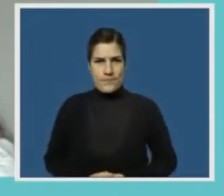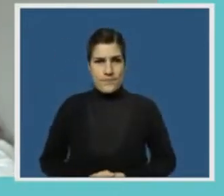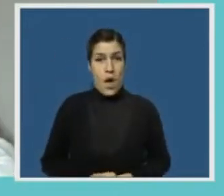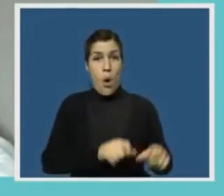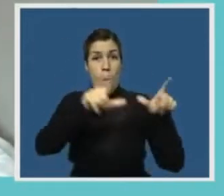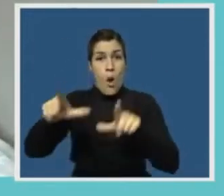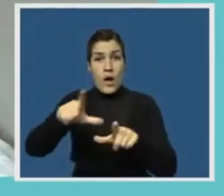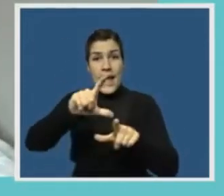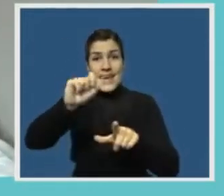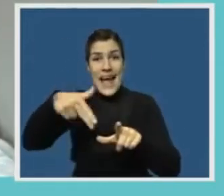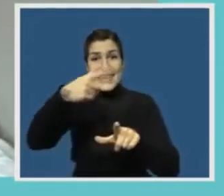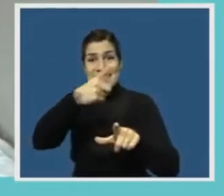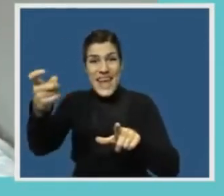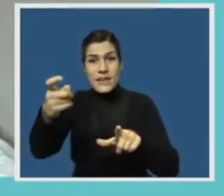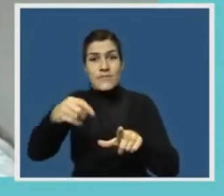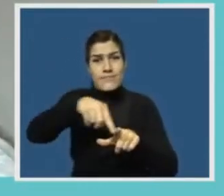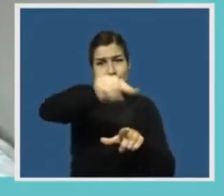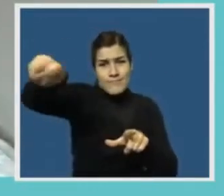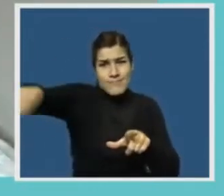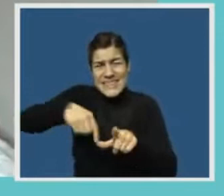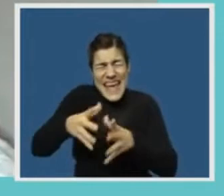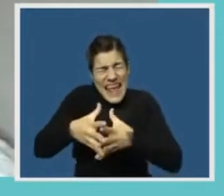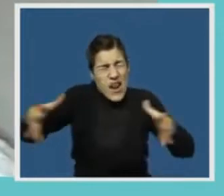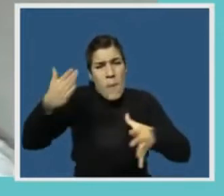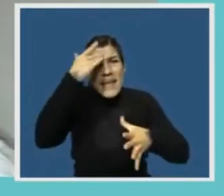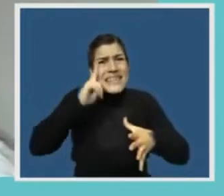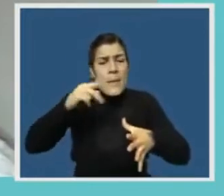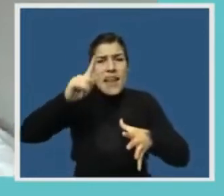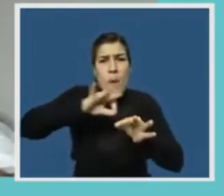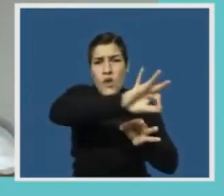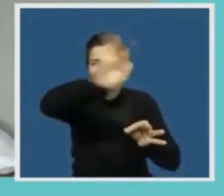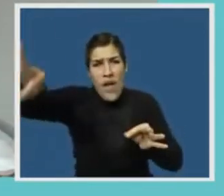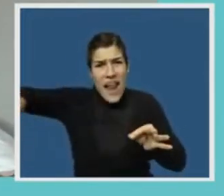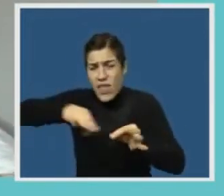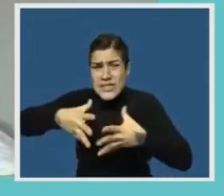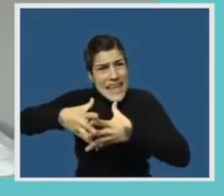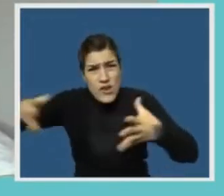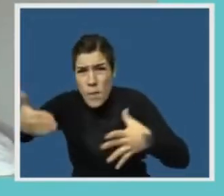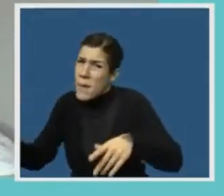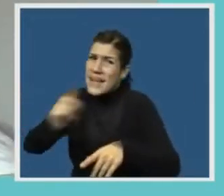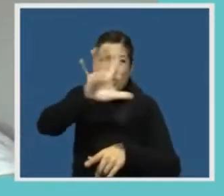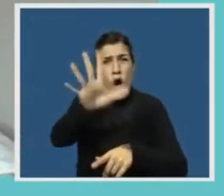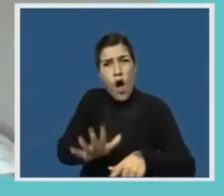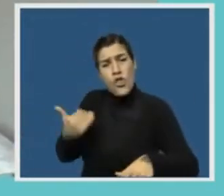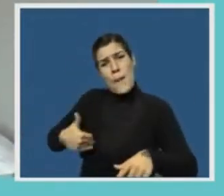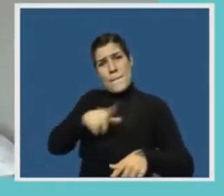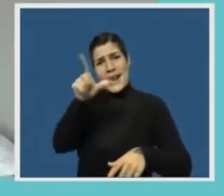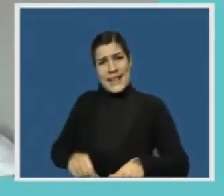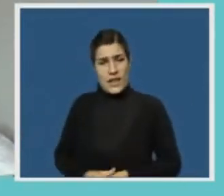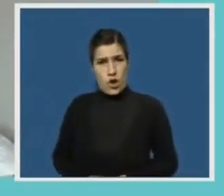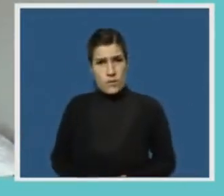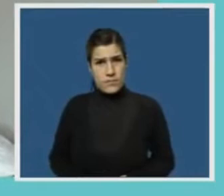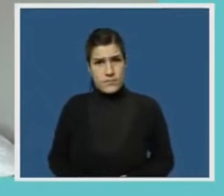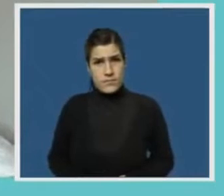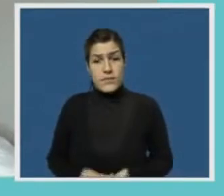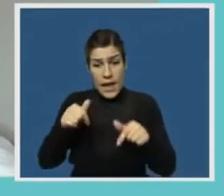.000 kilómetros cuadrados, siendo el bloque más grande de la cuenca norte del mar argentino. Este sitio es escenario de importantes procesos